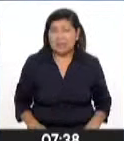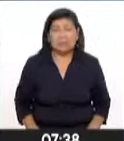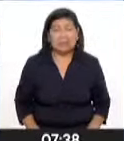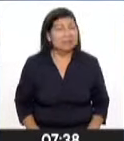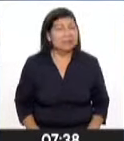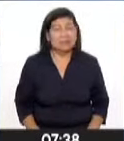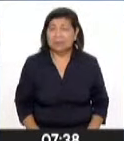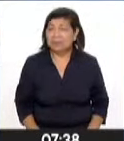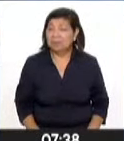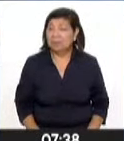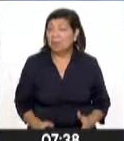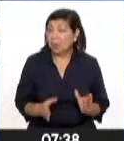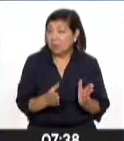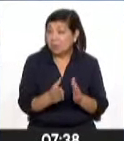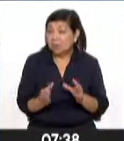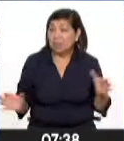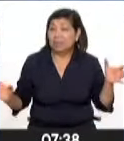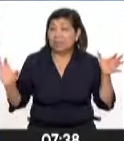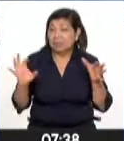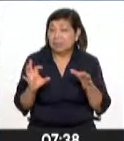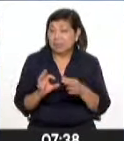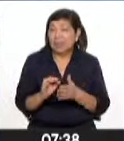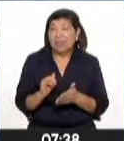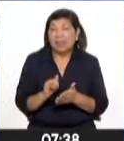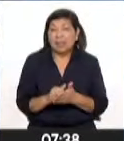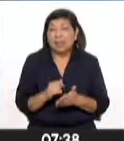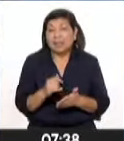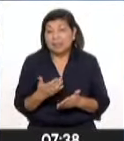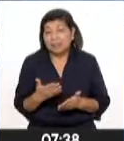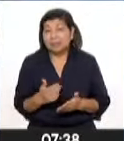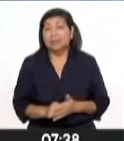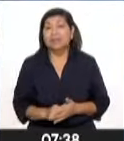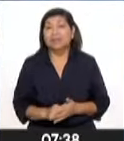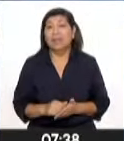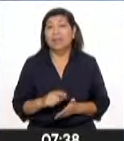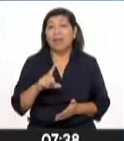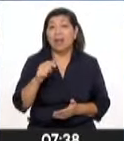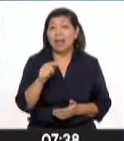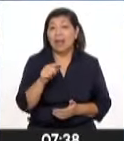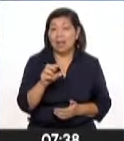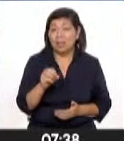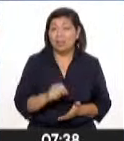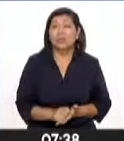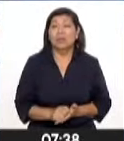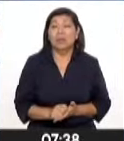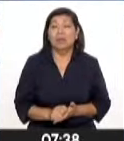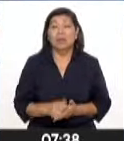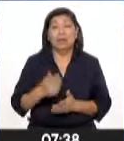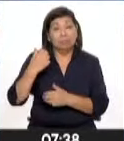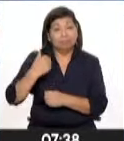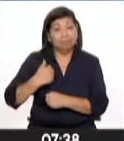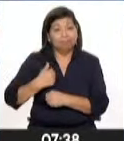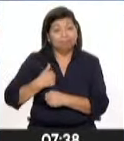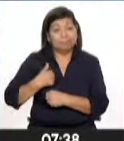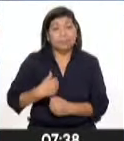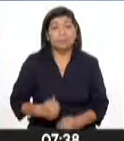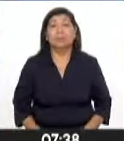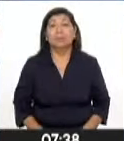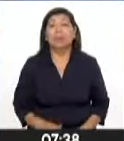particular alianza entre lo que es el señor Lazo y las fuerzas militares